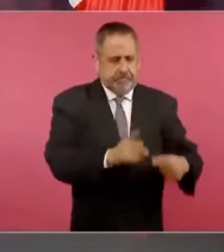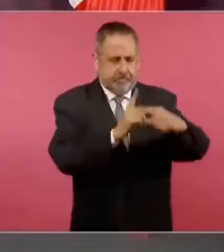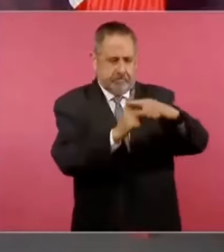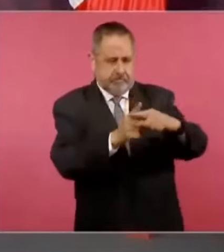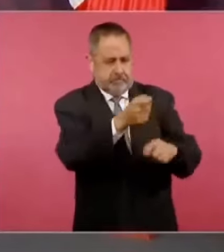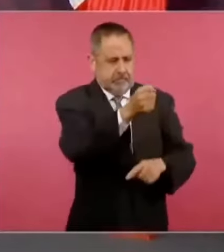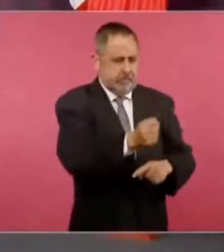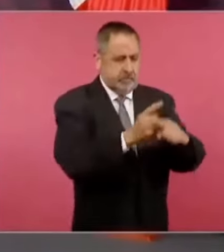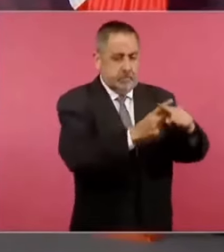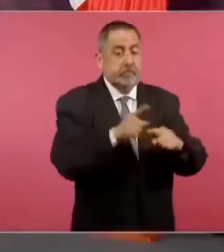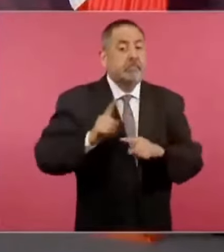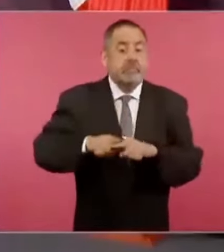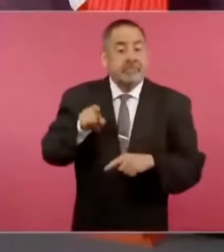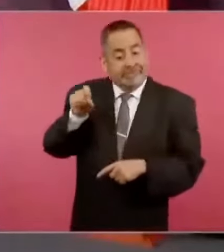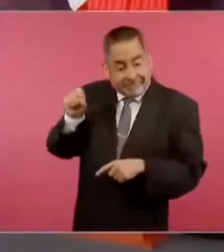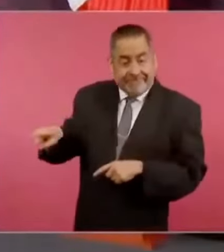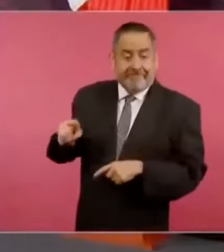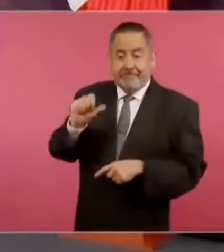pero es Ángeles.